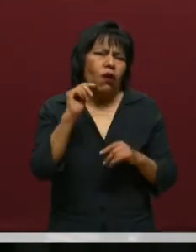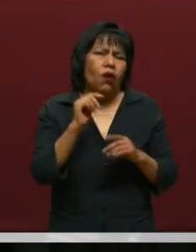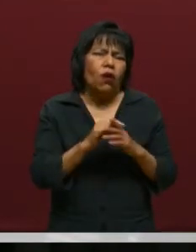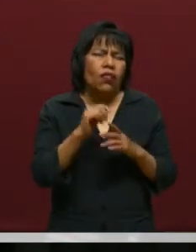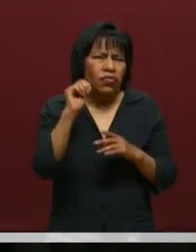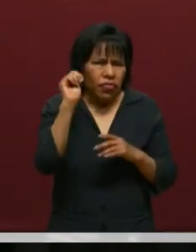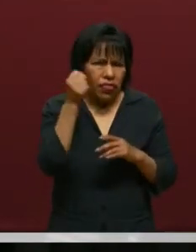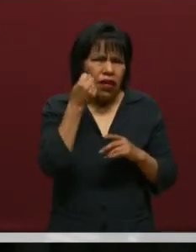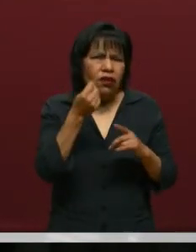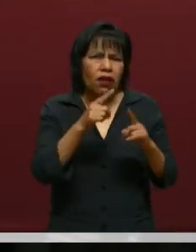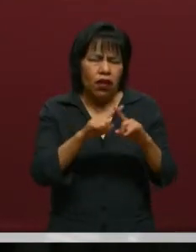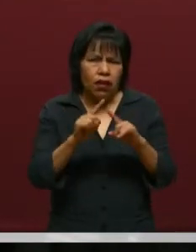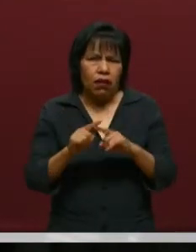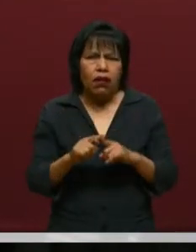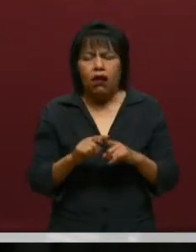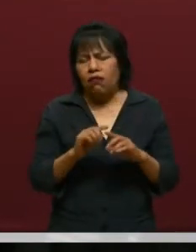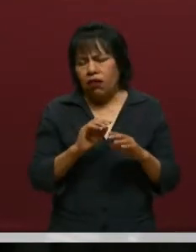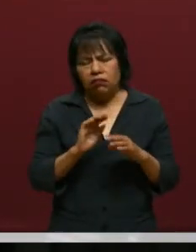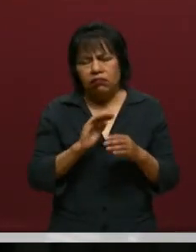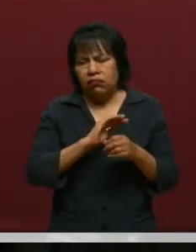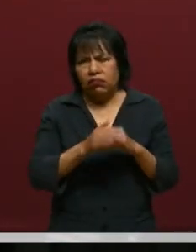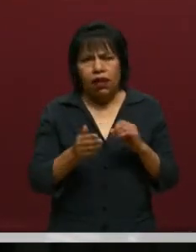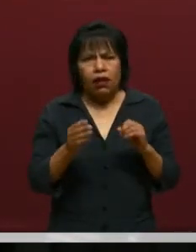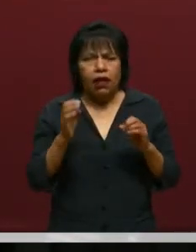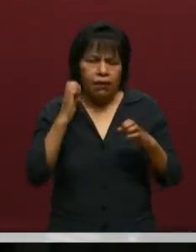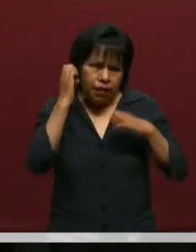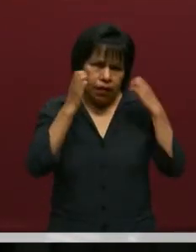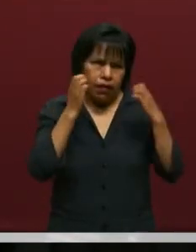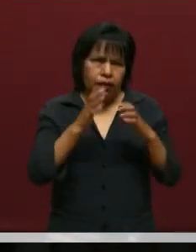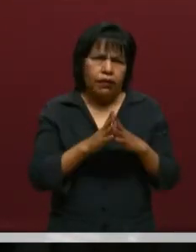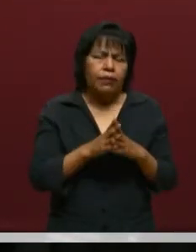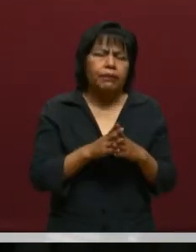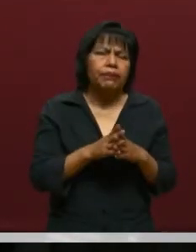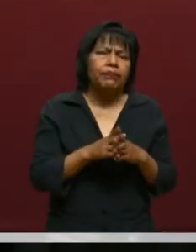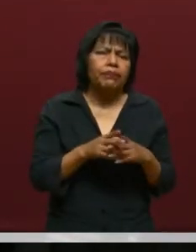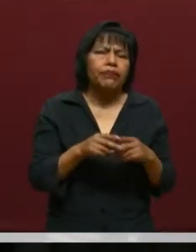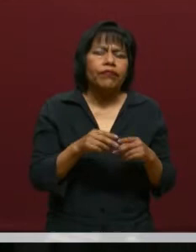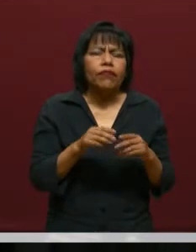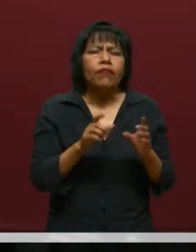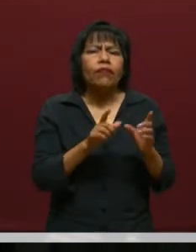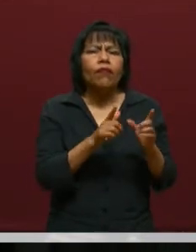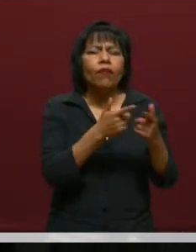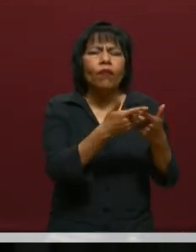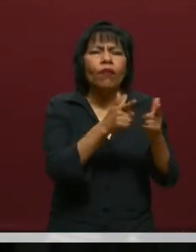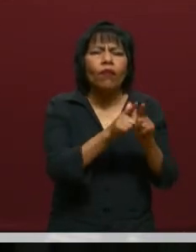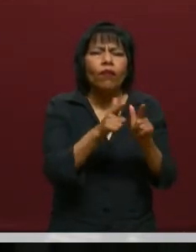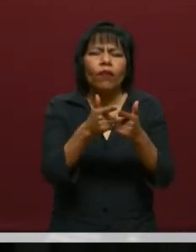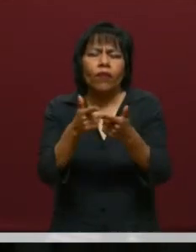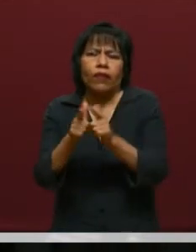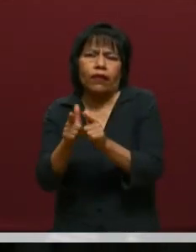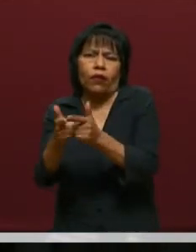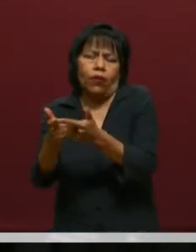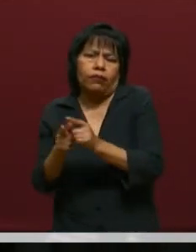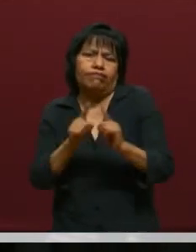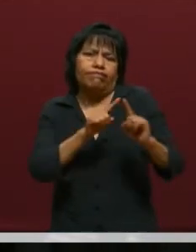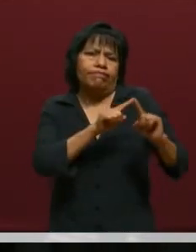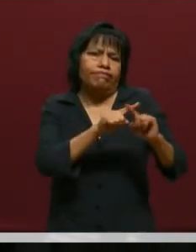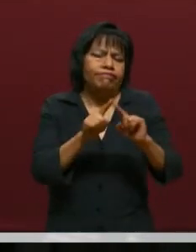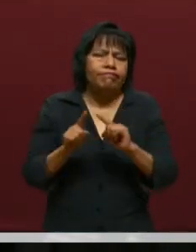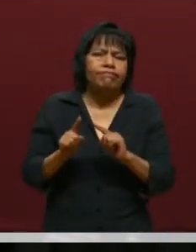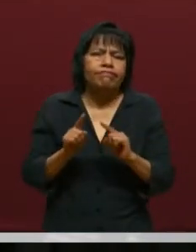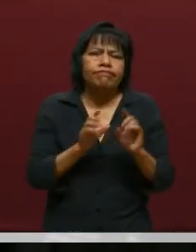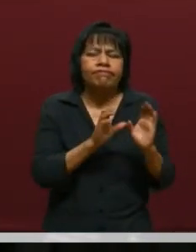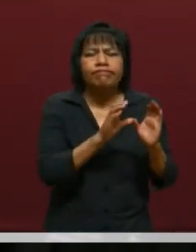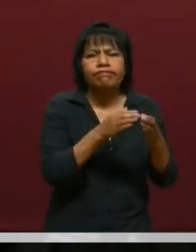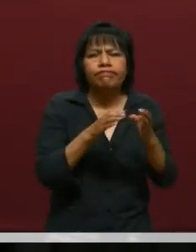cerraremos el evento. Entonces, conformamos a los cuerpos académicos en grupos para que cada cuerpo académico que